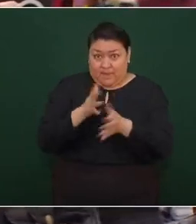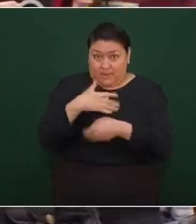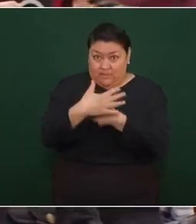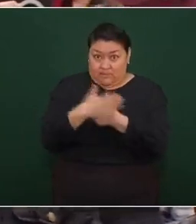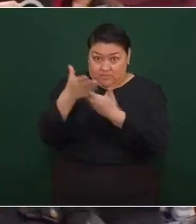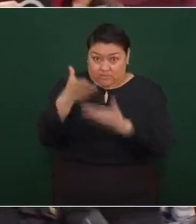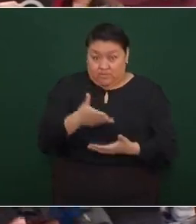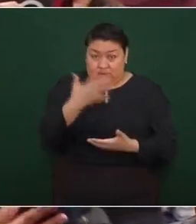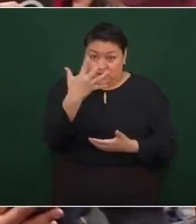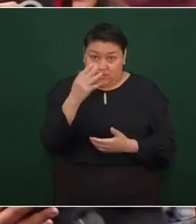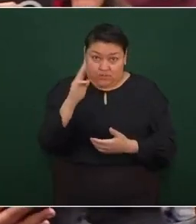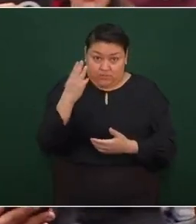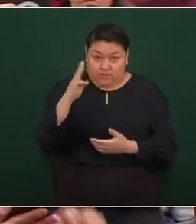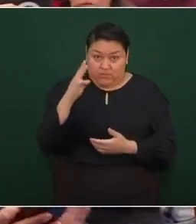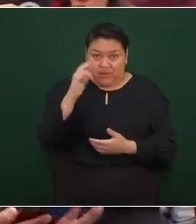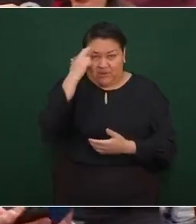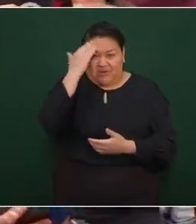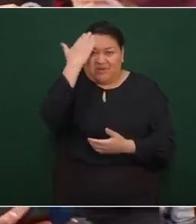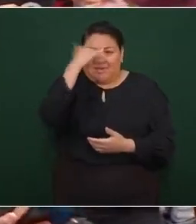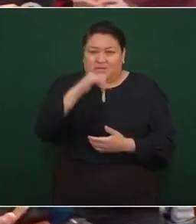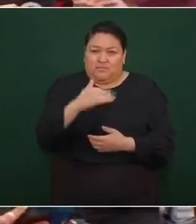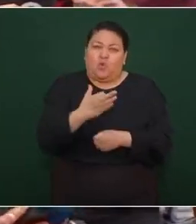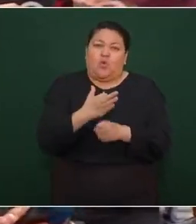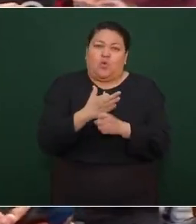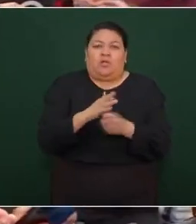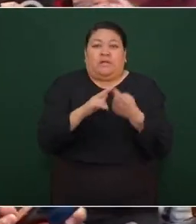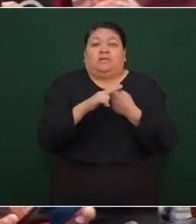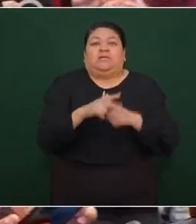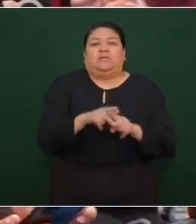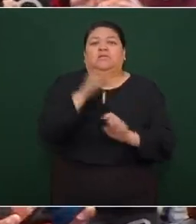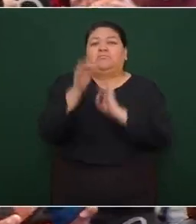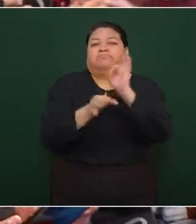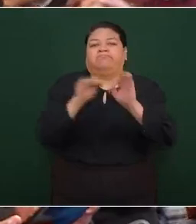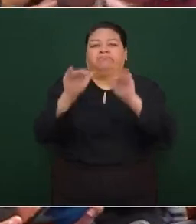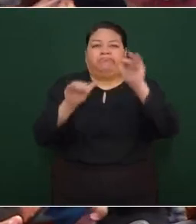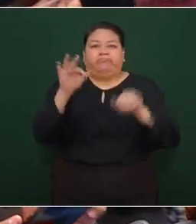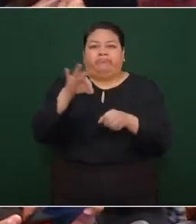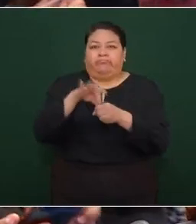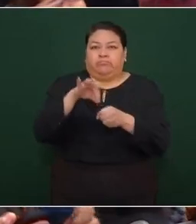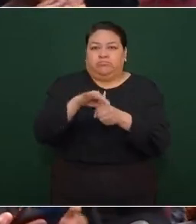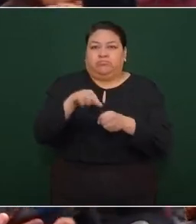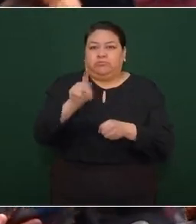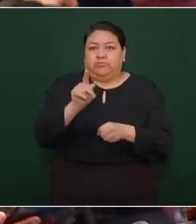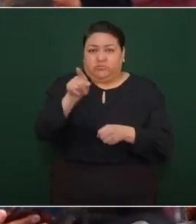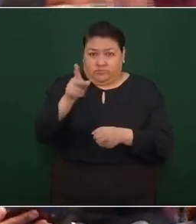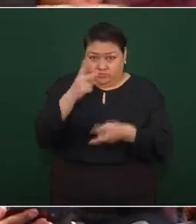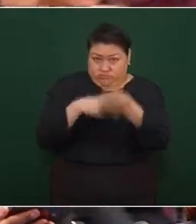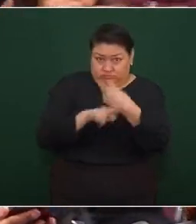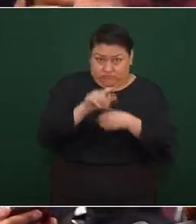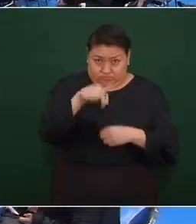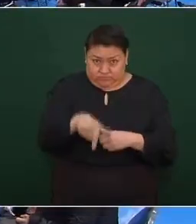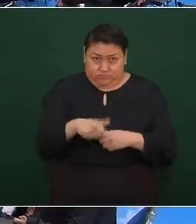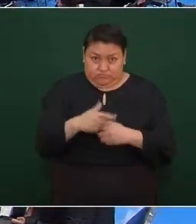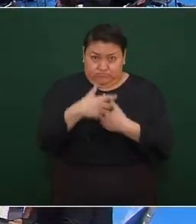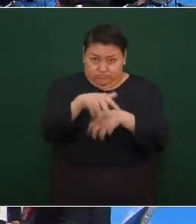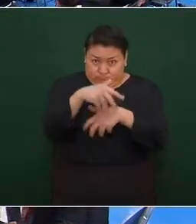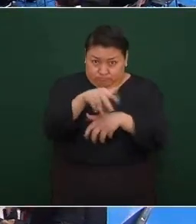5 de mayo, sabemos que está la veda electoral, pero pues preguntarle si vendrá a este desfile.